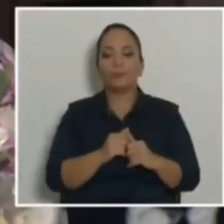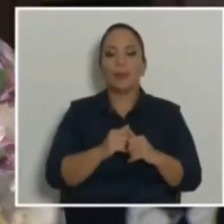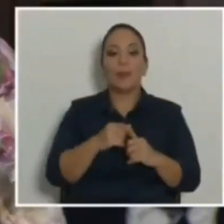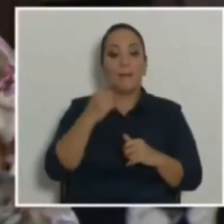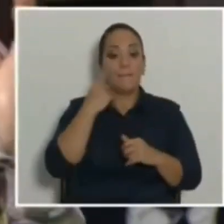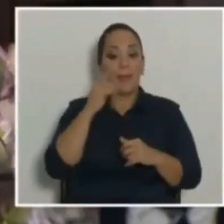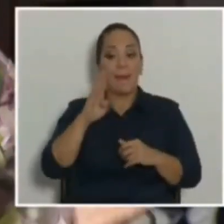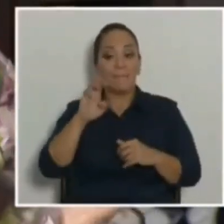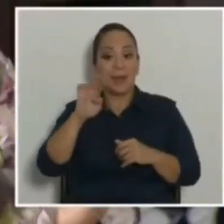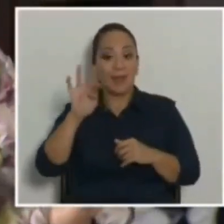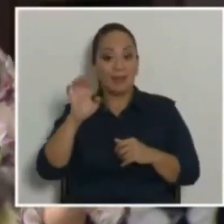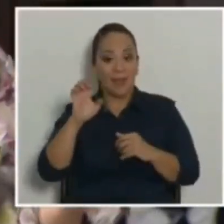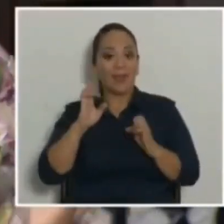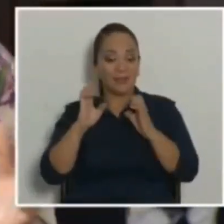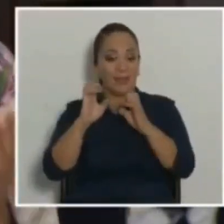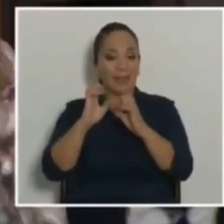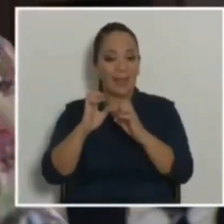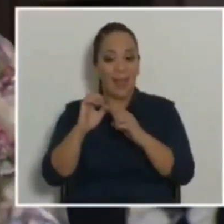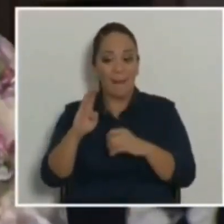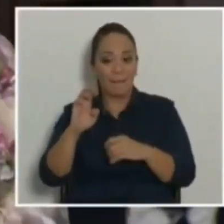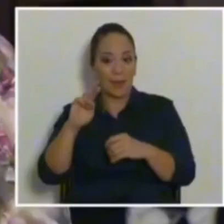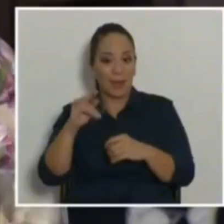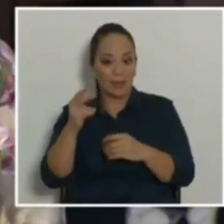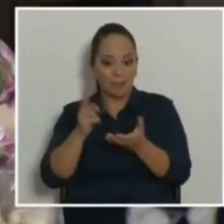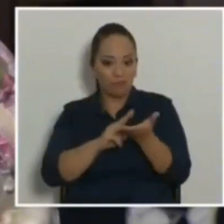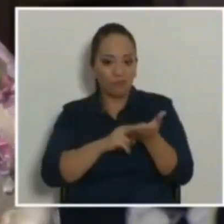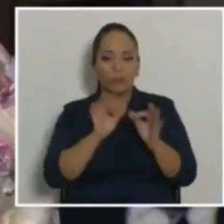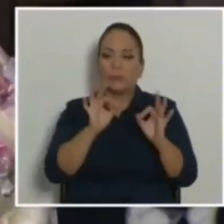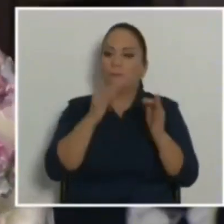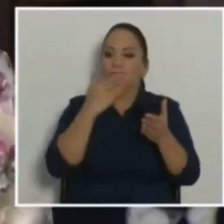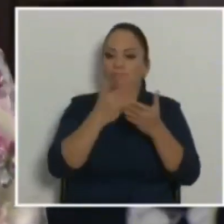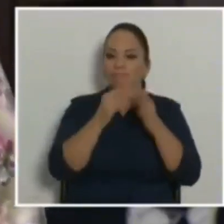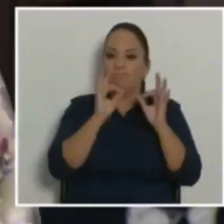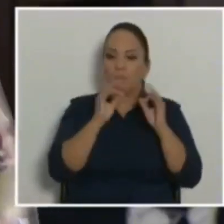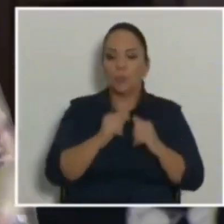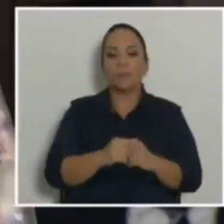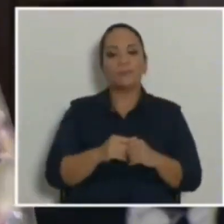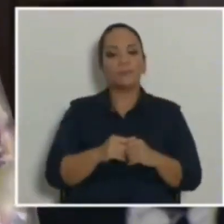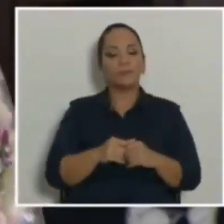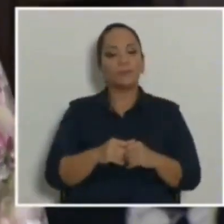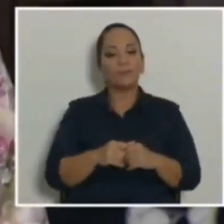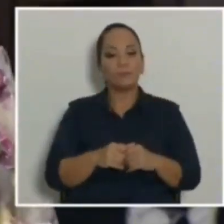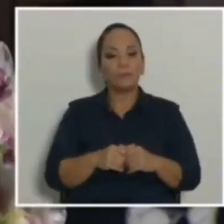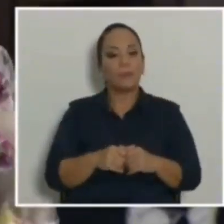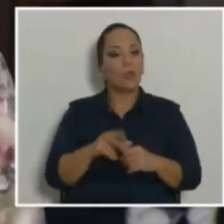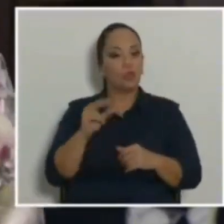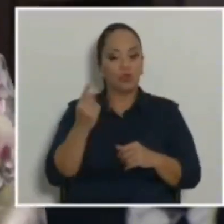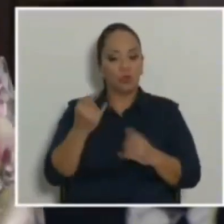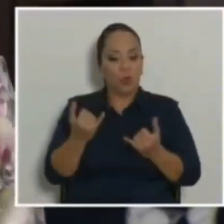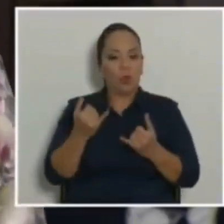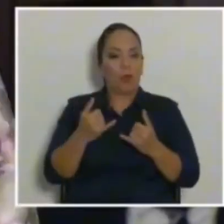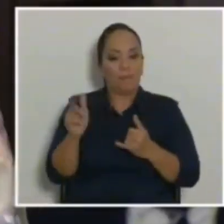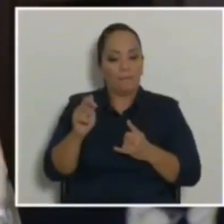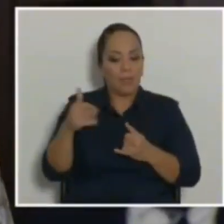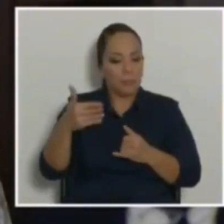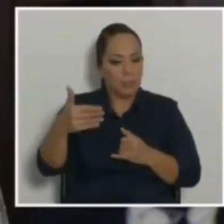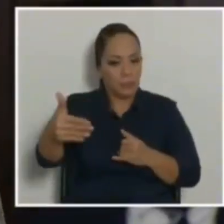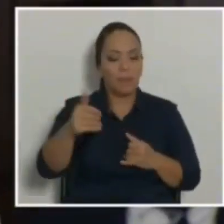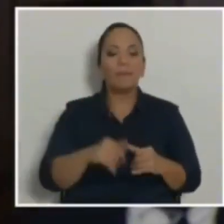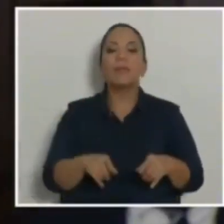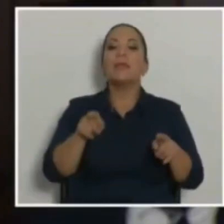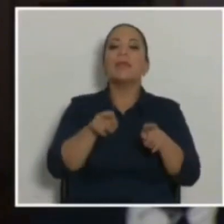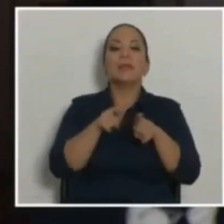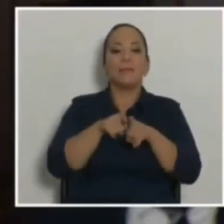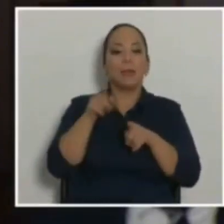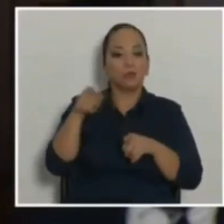importante, no solamente en los meses que llevamos, sino en los meses que nos faltan. Y por supuesto, la eficiencia en la que usted ha insistido